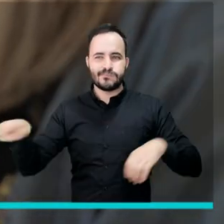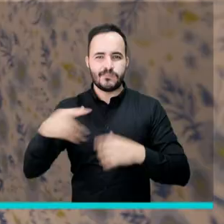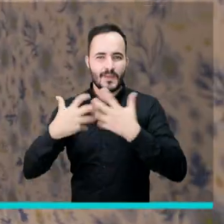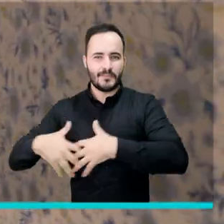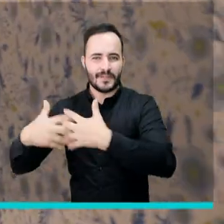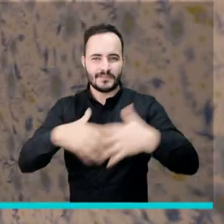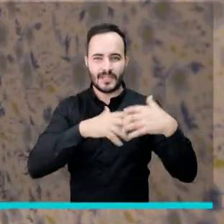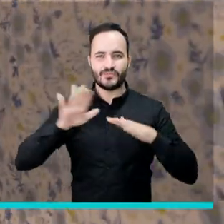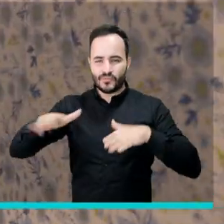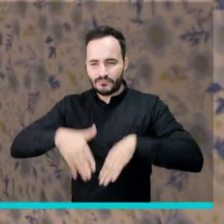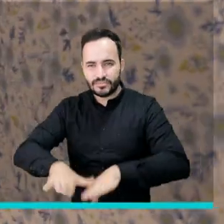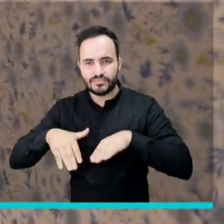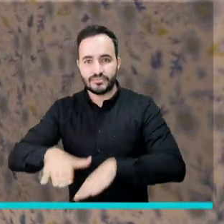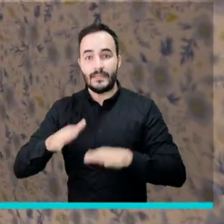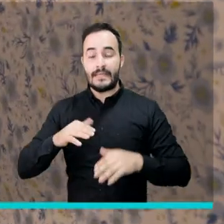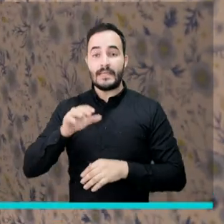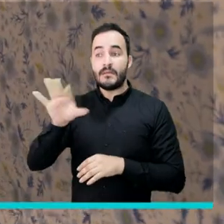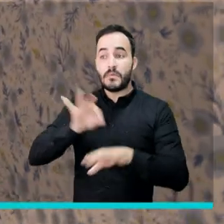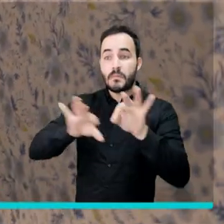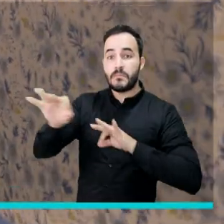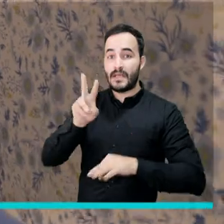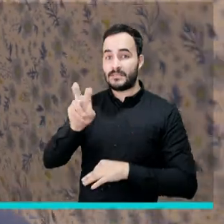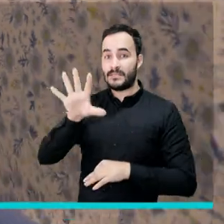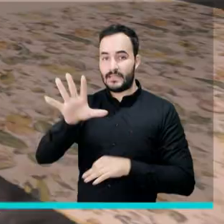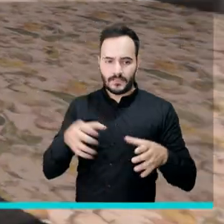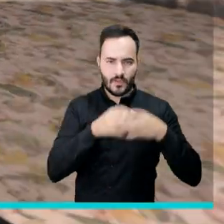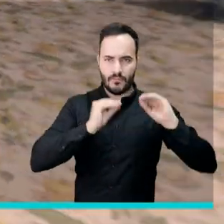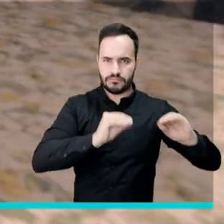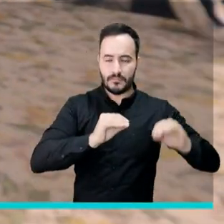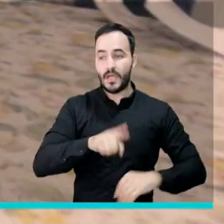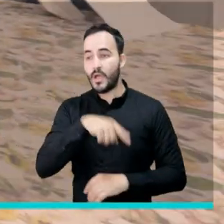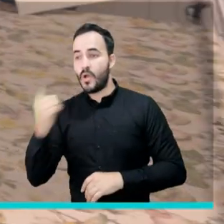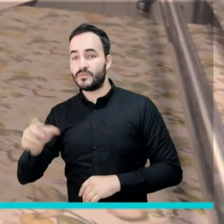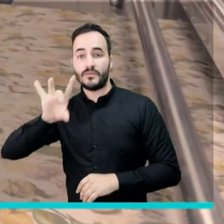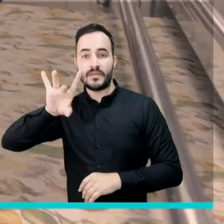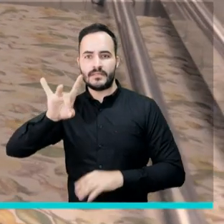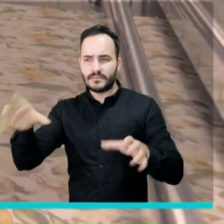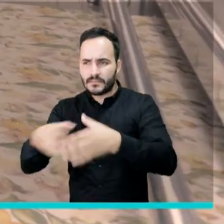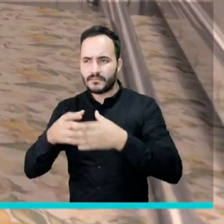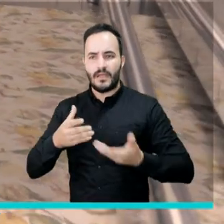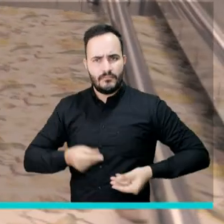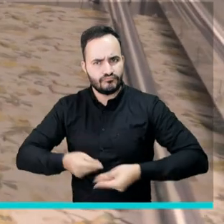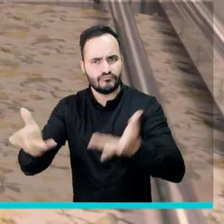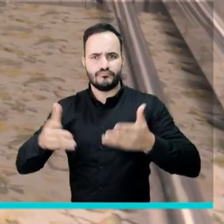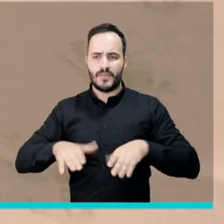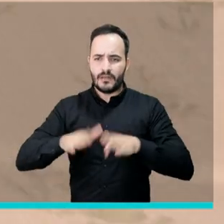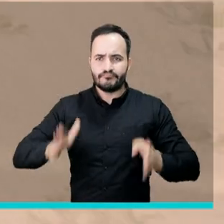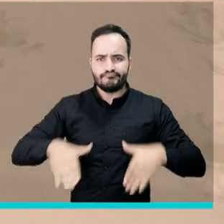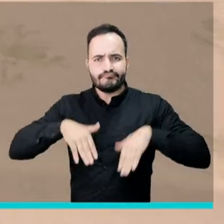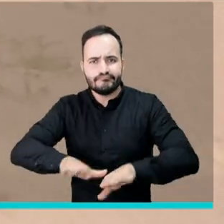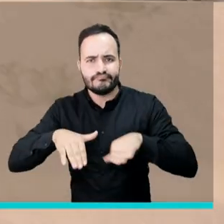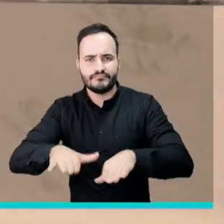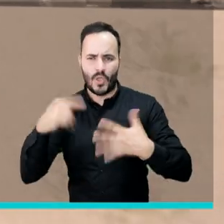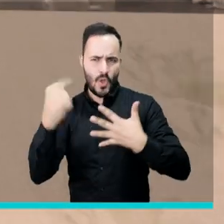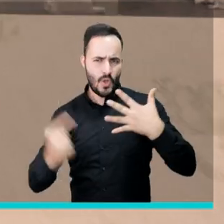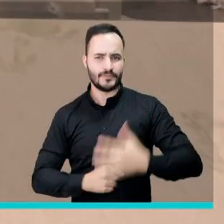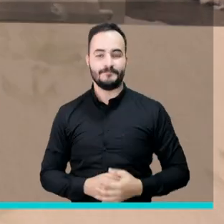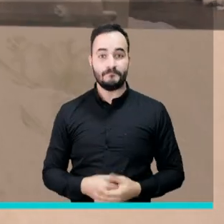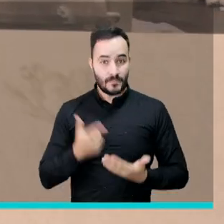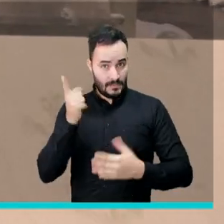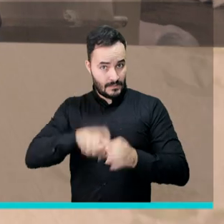confección. 75 empresas serán relacionadas para el proceso de formación y 15 recibirán maquinaria, equipos e insumos.